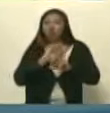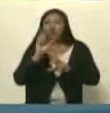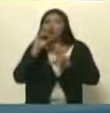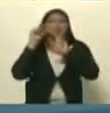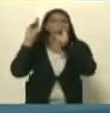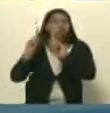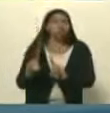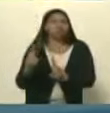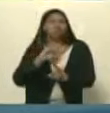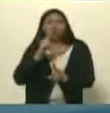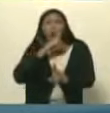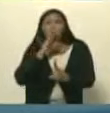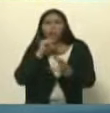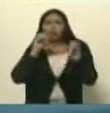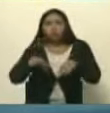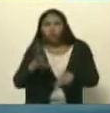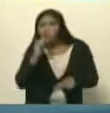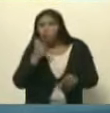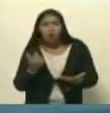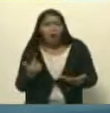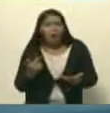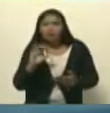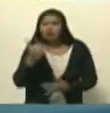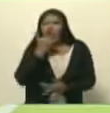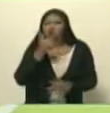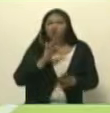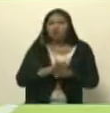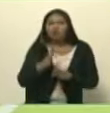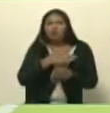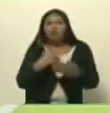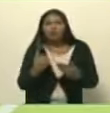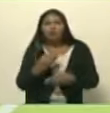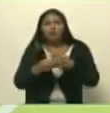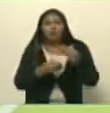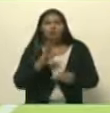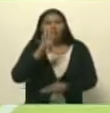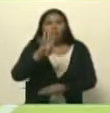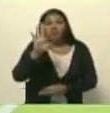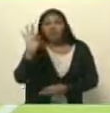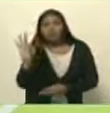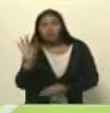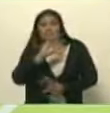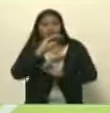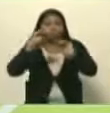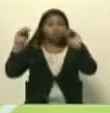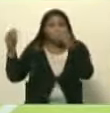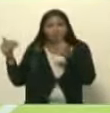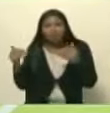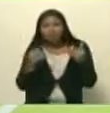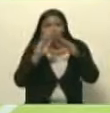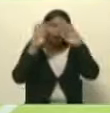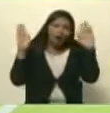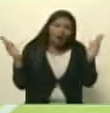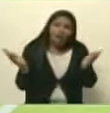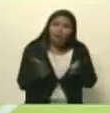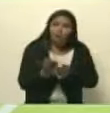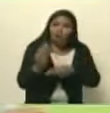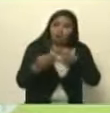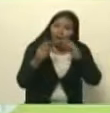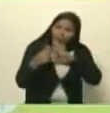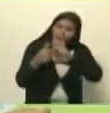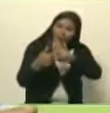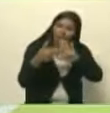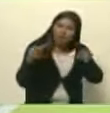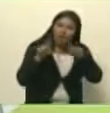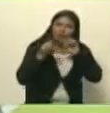renunció esta fue una convocación como fue el 4 de febrero una gran convocación al mundo para rebelarse